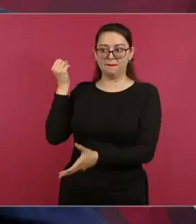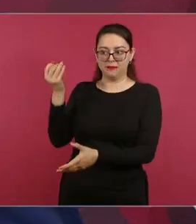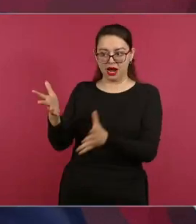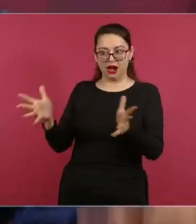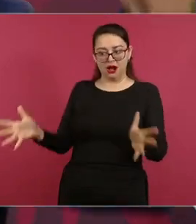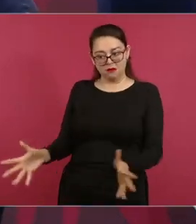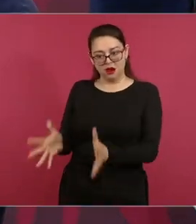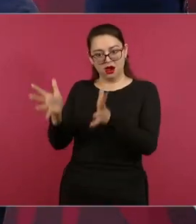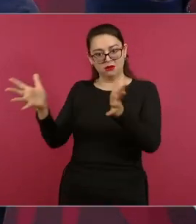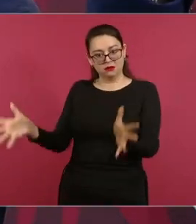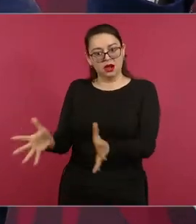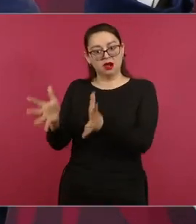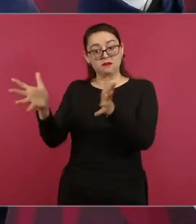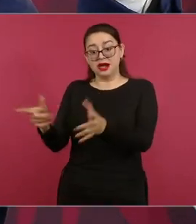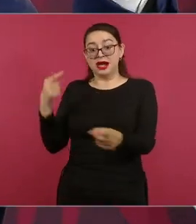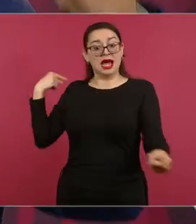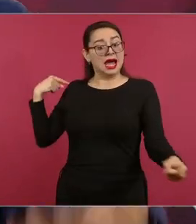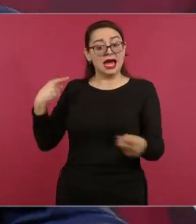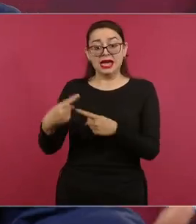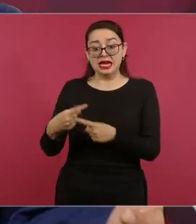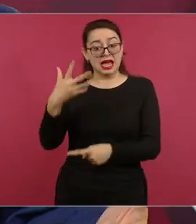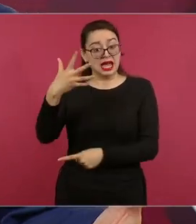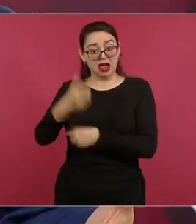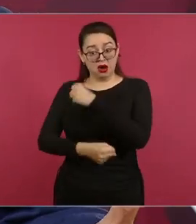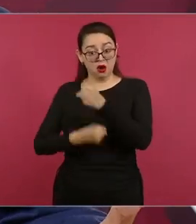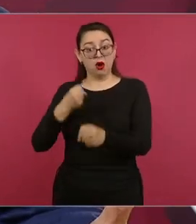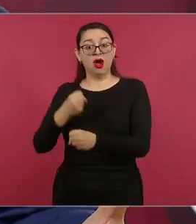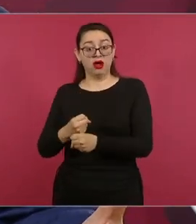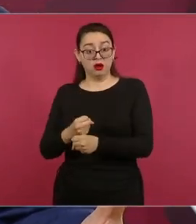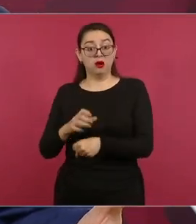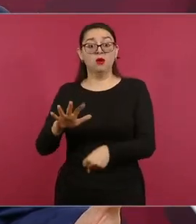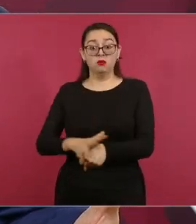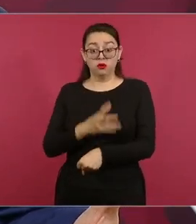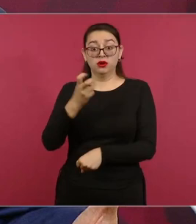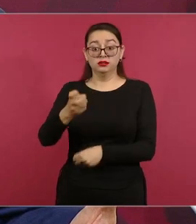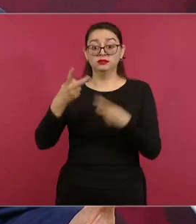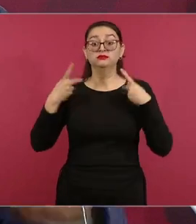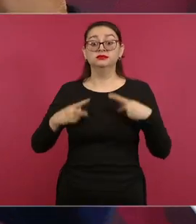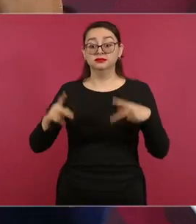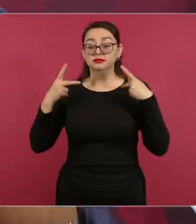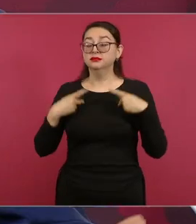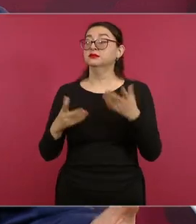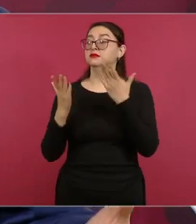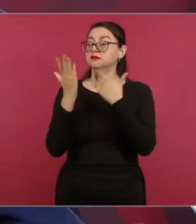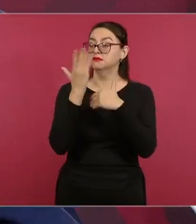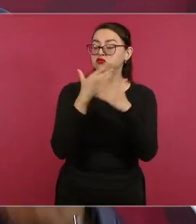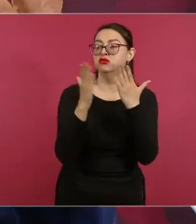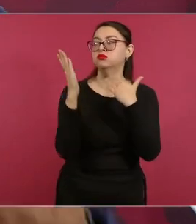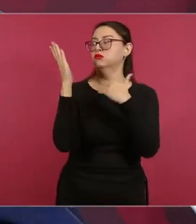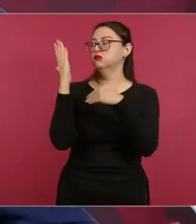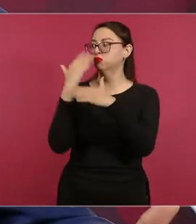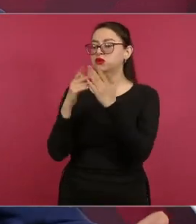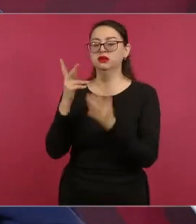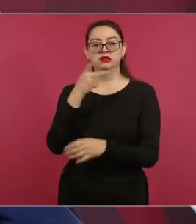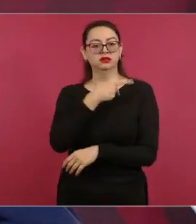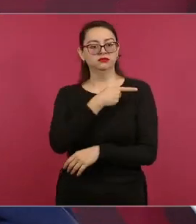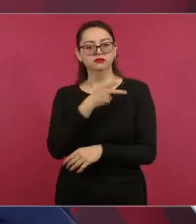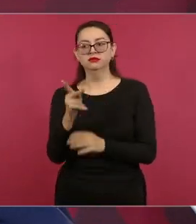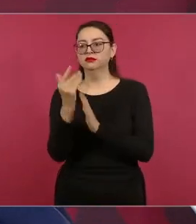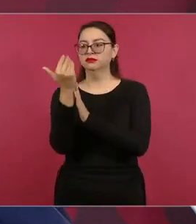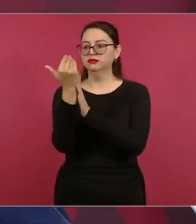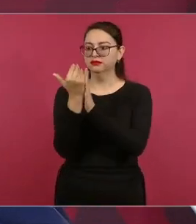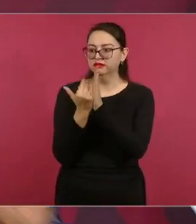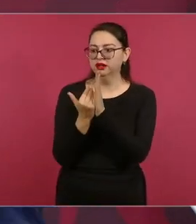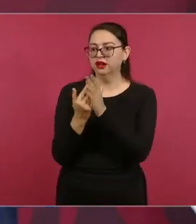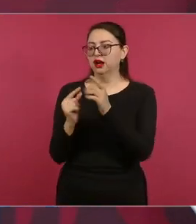Y por eso hemos sacado de la pobreza a la gente y por eso hay menos desigualdad social.